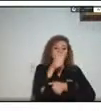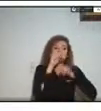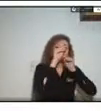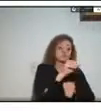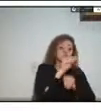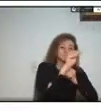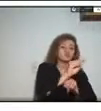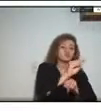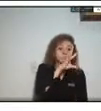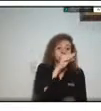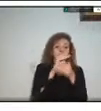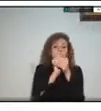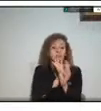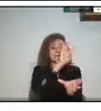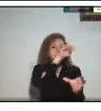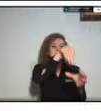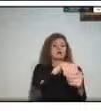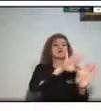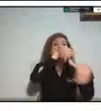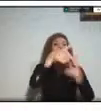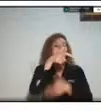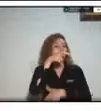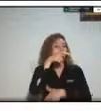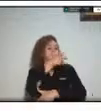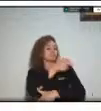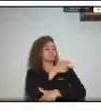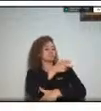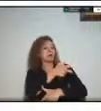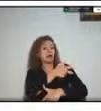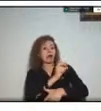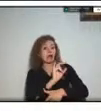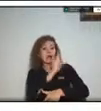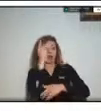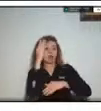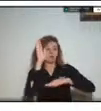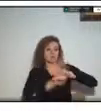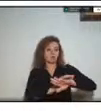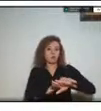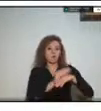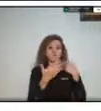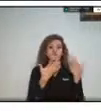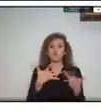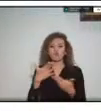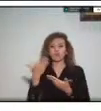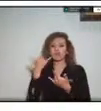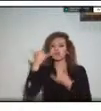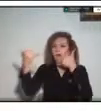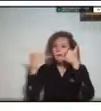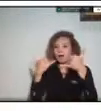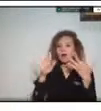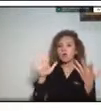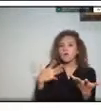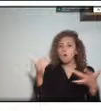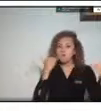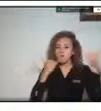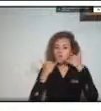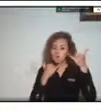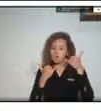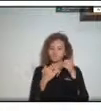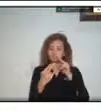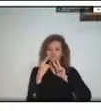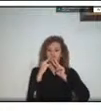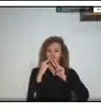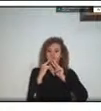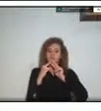en cómo detectar situaciones de alerta dónde reportar cómo nos perciben como un riesgo dentro de su